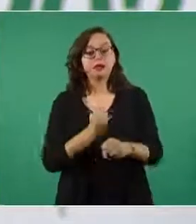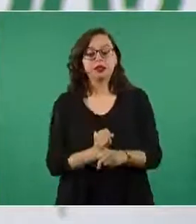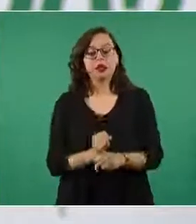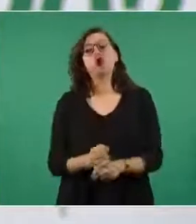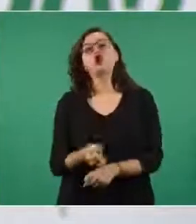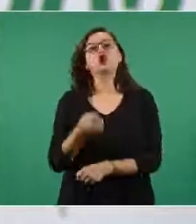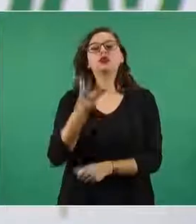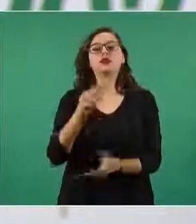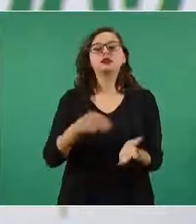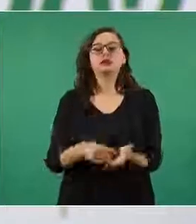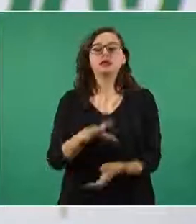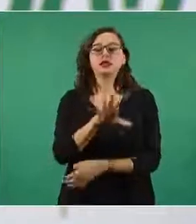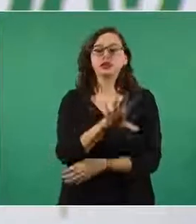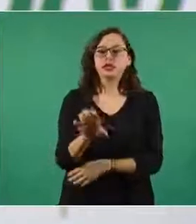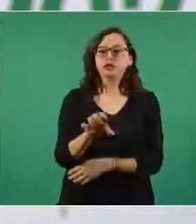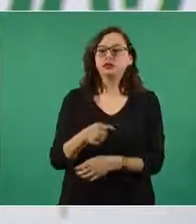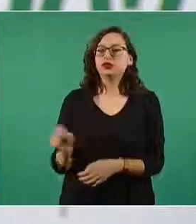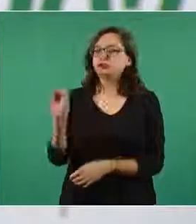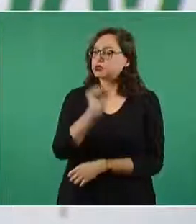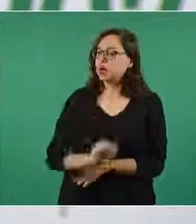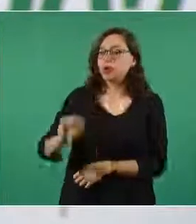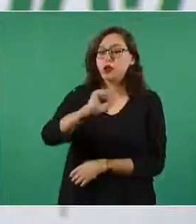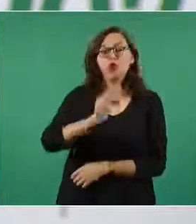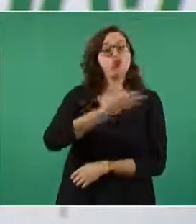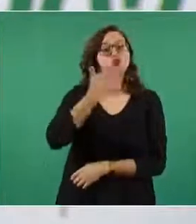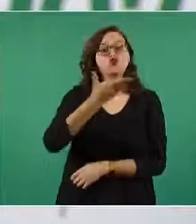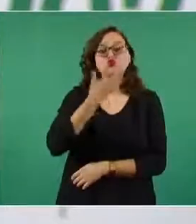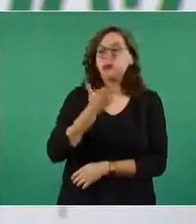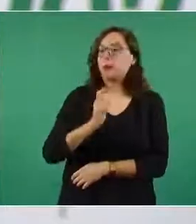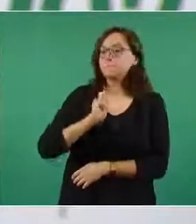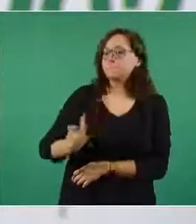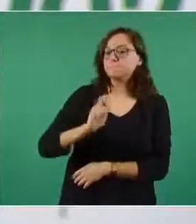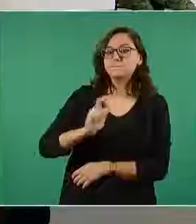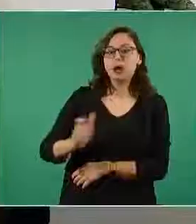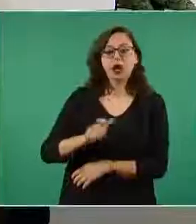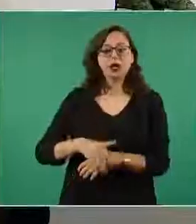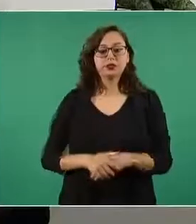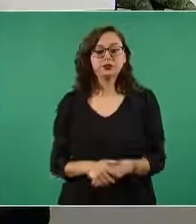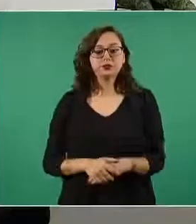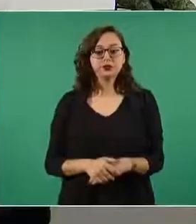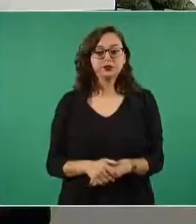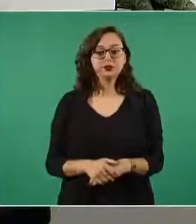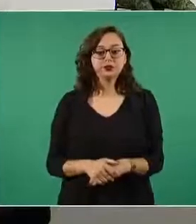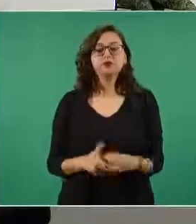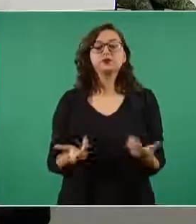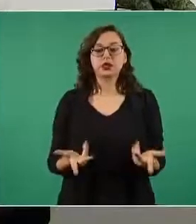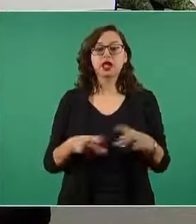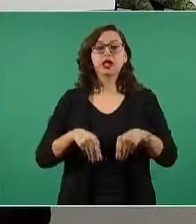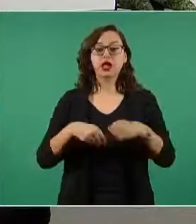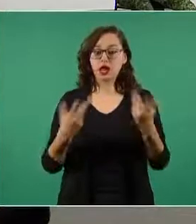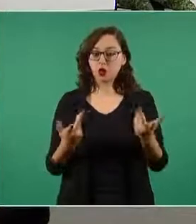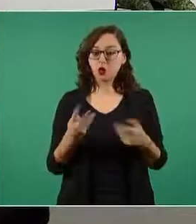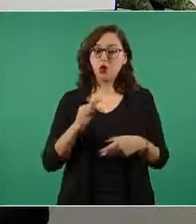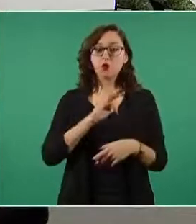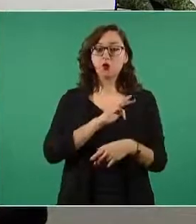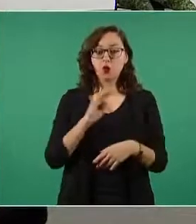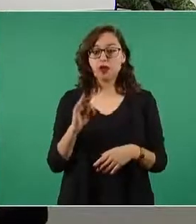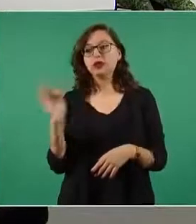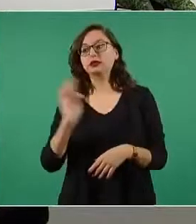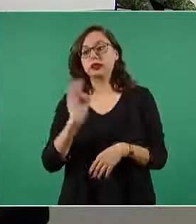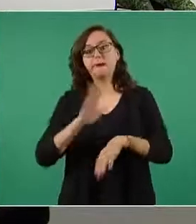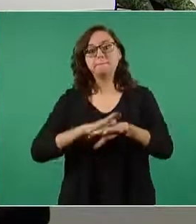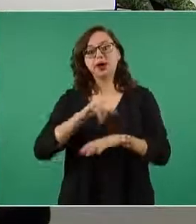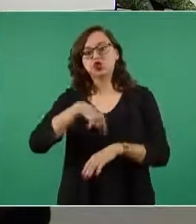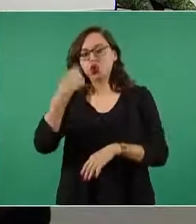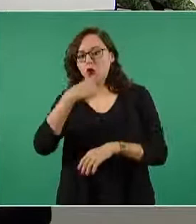tres mil quinientos el día sábado porque eso es por lo que se contrató y espera que se le pague claro estos salarios pueden variar por horas extras